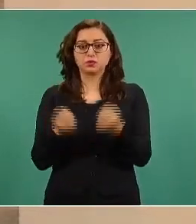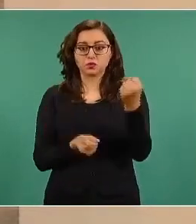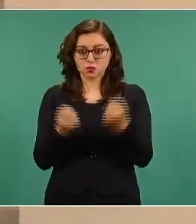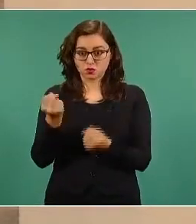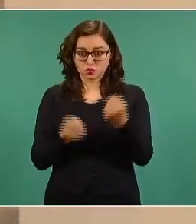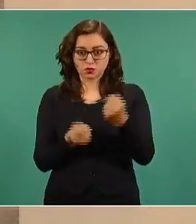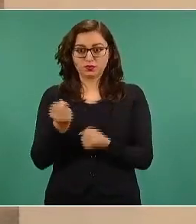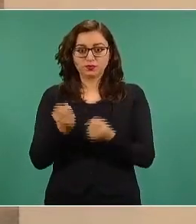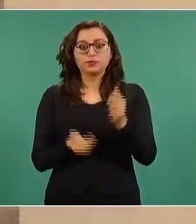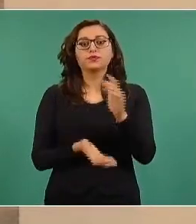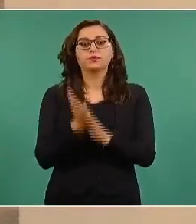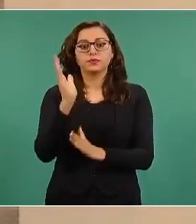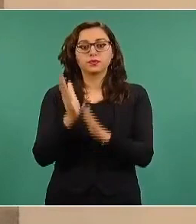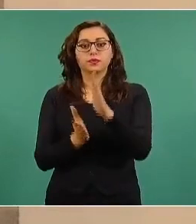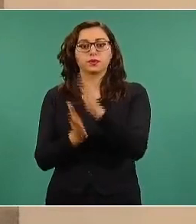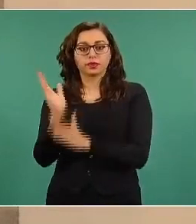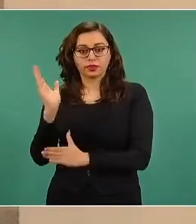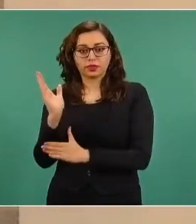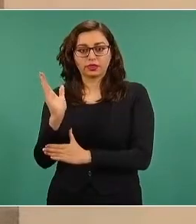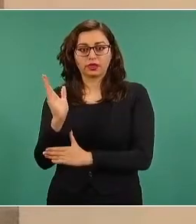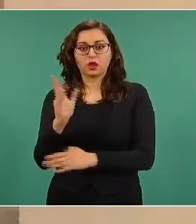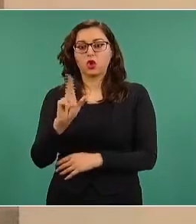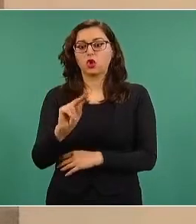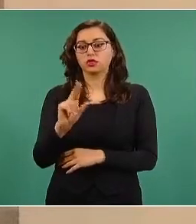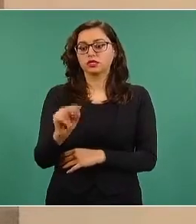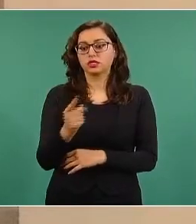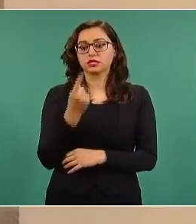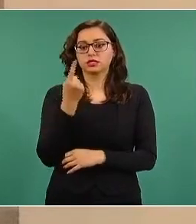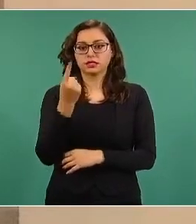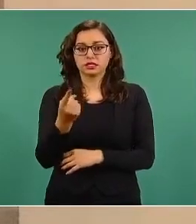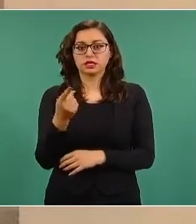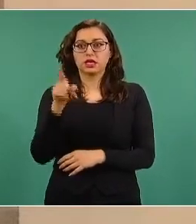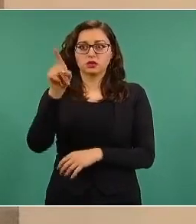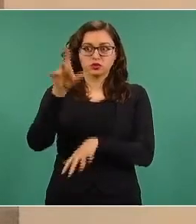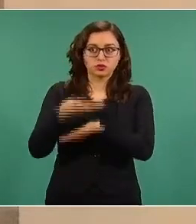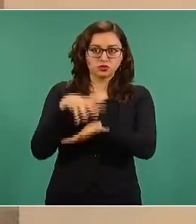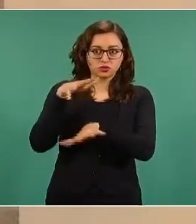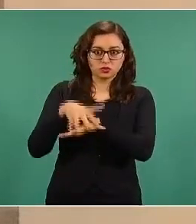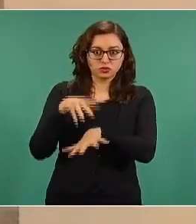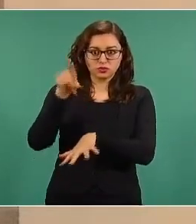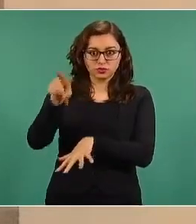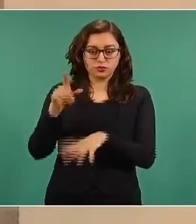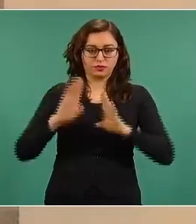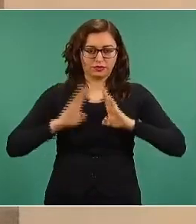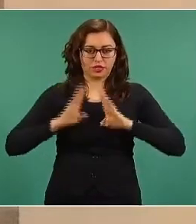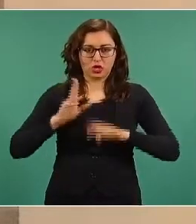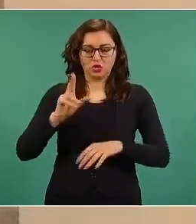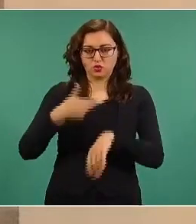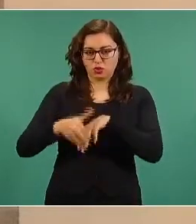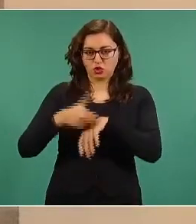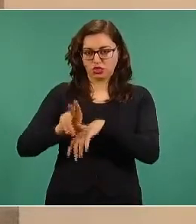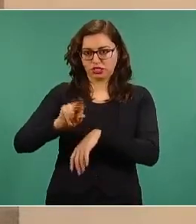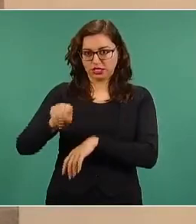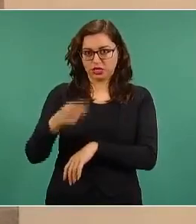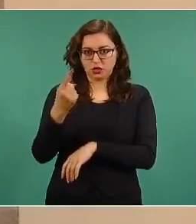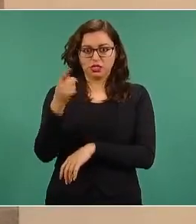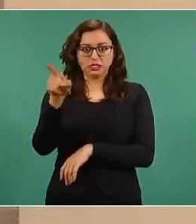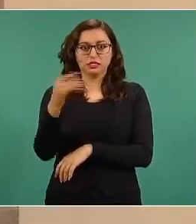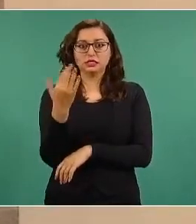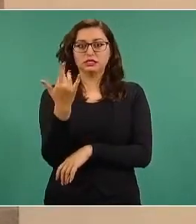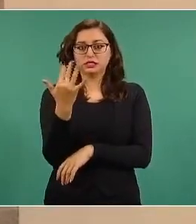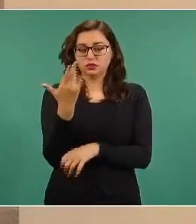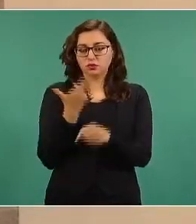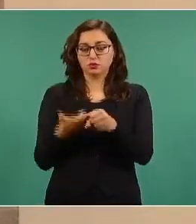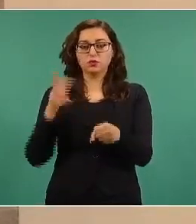que van inicialmente al 81 Batallón, a Tlalpan. Ahí son para los 50 hospitales de la